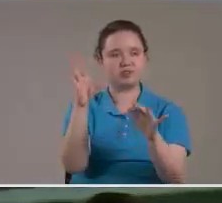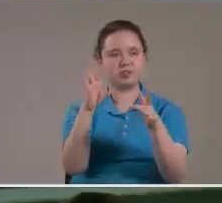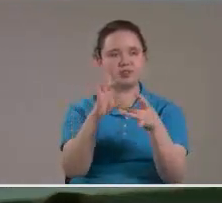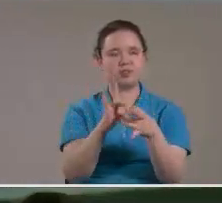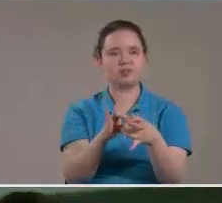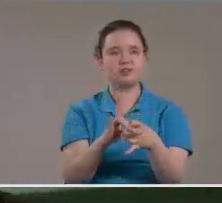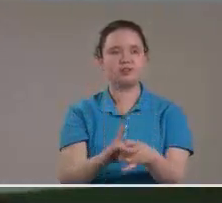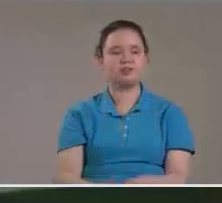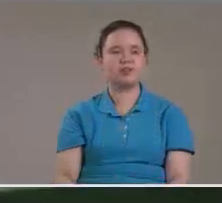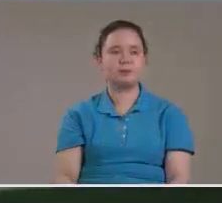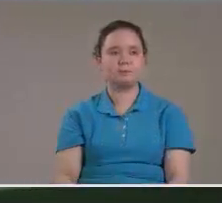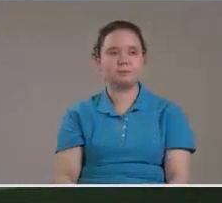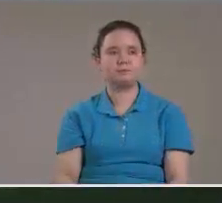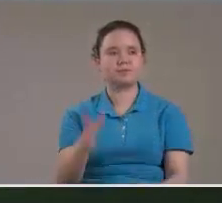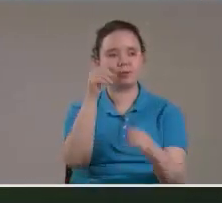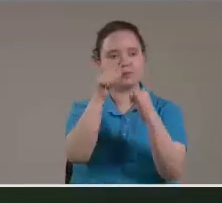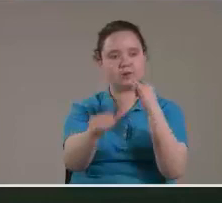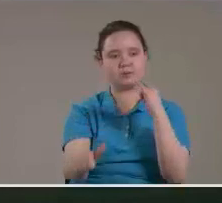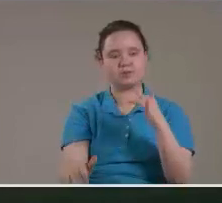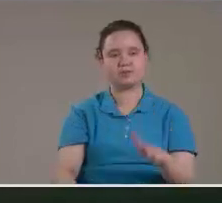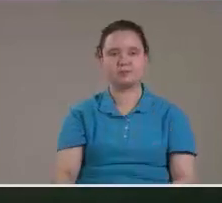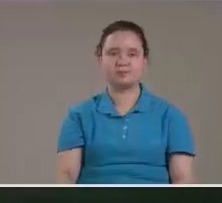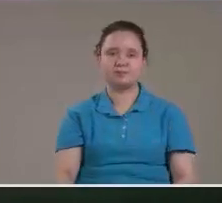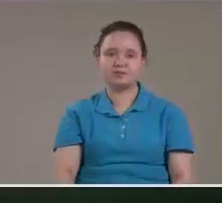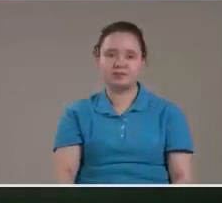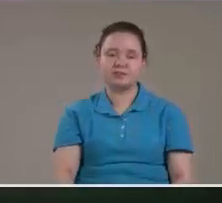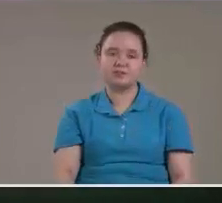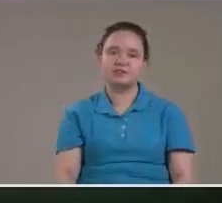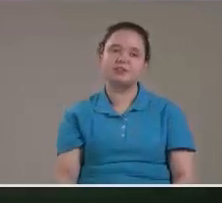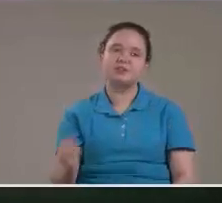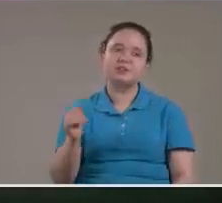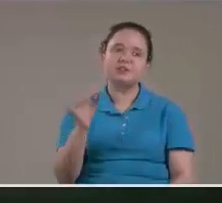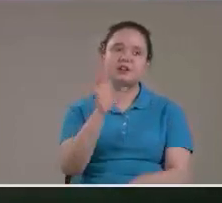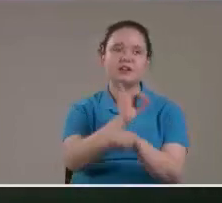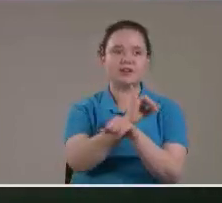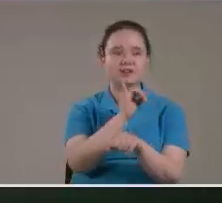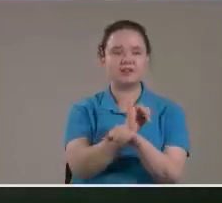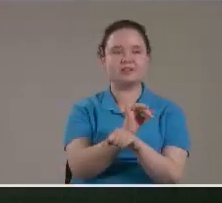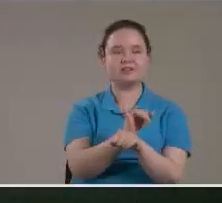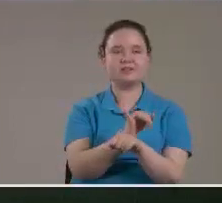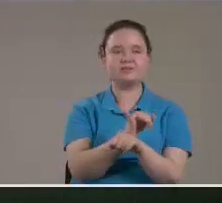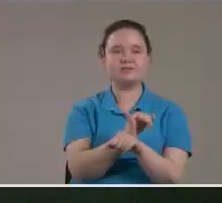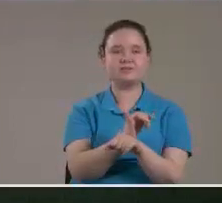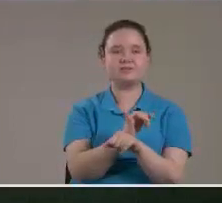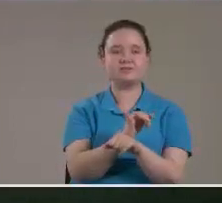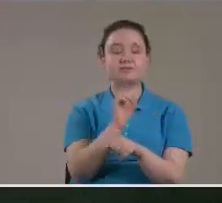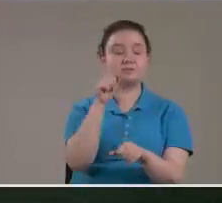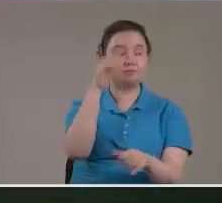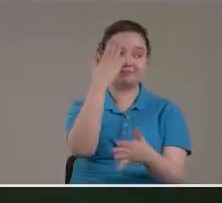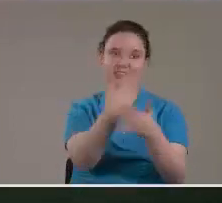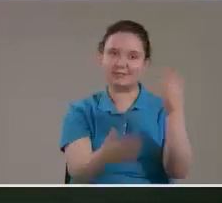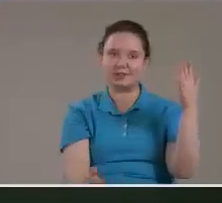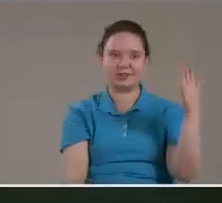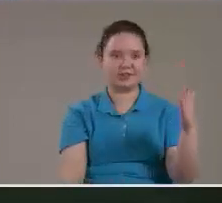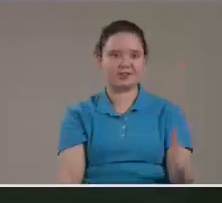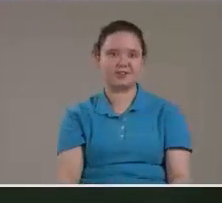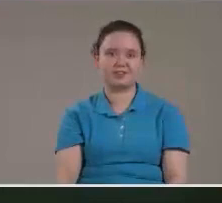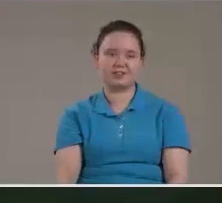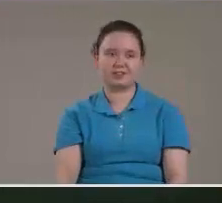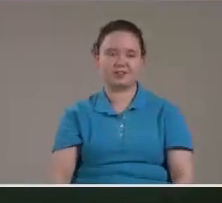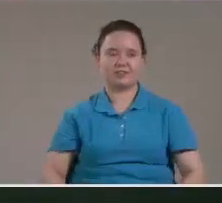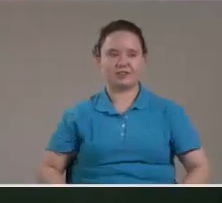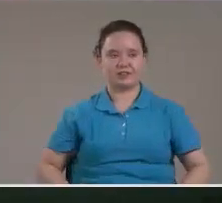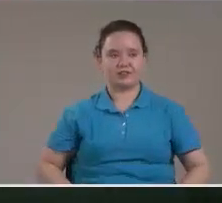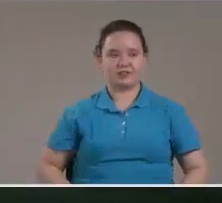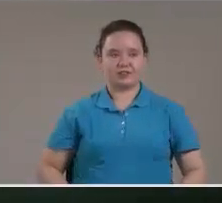En el 13 La iglesia Está afuera Si alguien Me hace Favor De leer El verso 13 Por favor